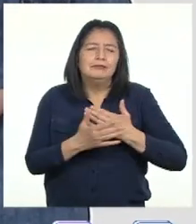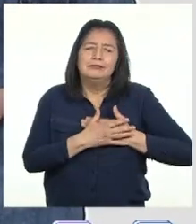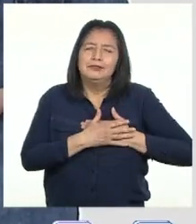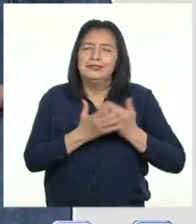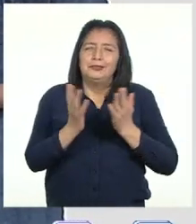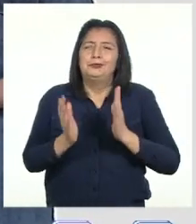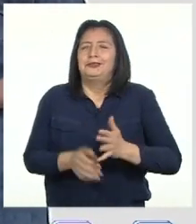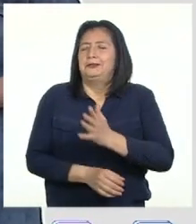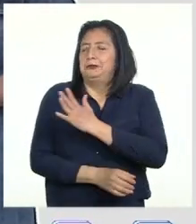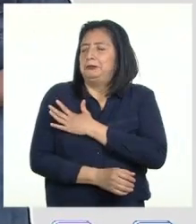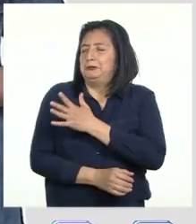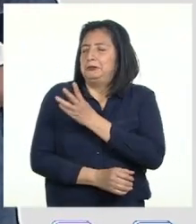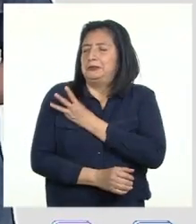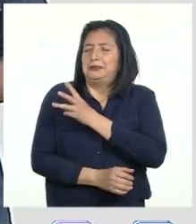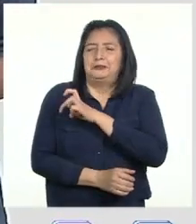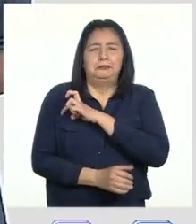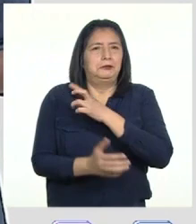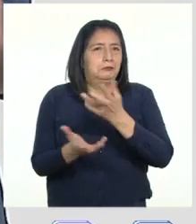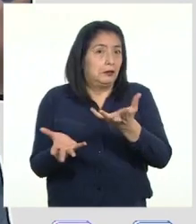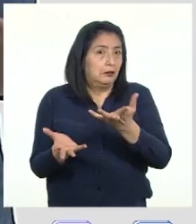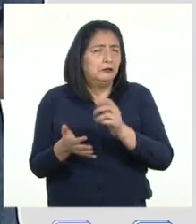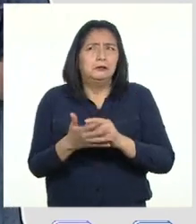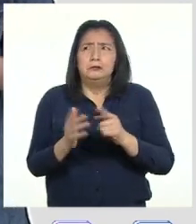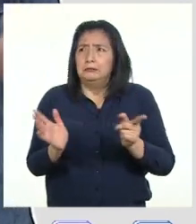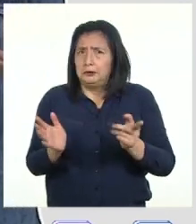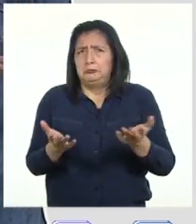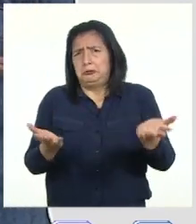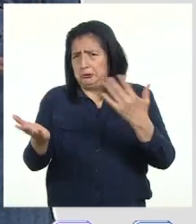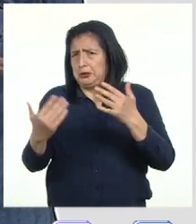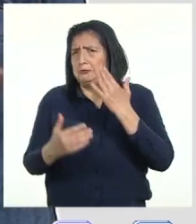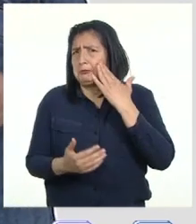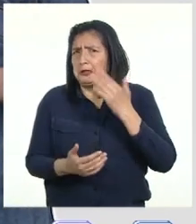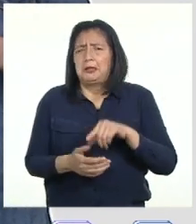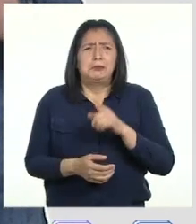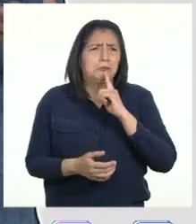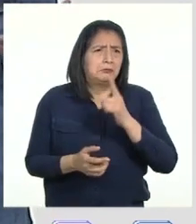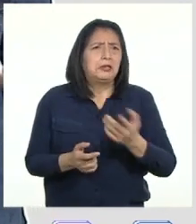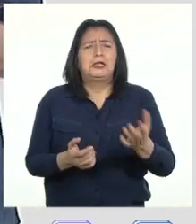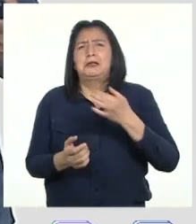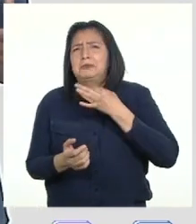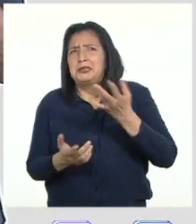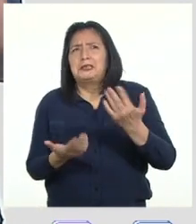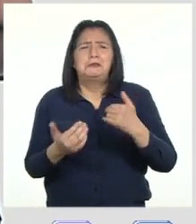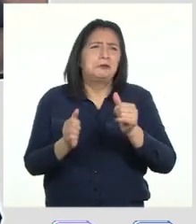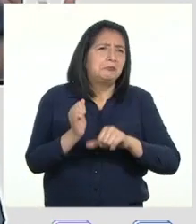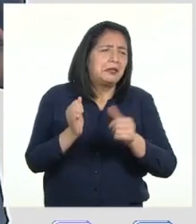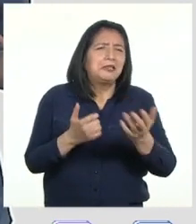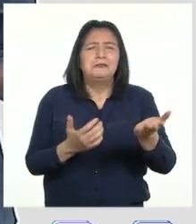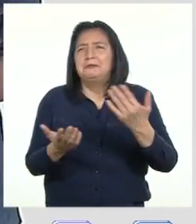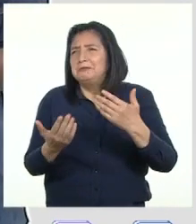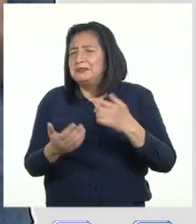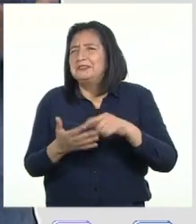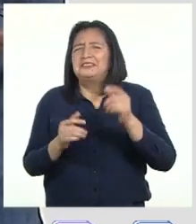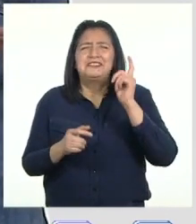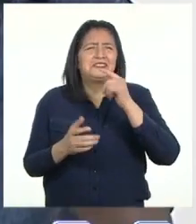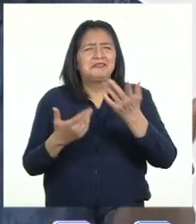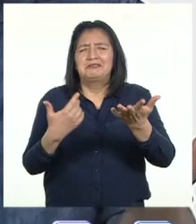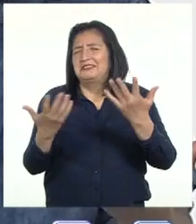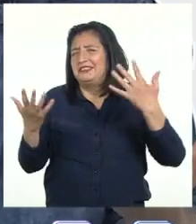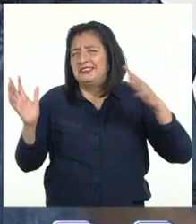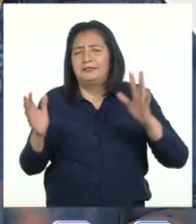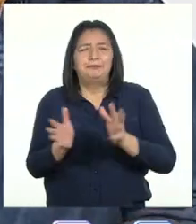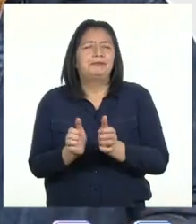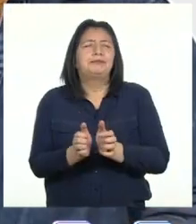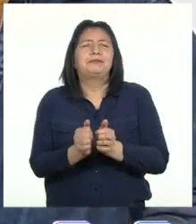queridos estudiantes de quinto y sexto grado de primaria Pero pueden invitar a mamá, a papá, a los abuelos, hermanos, tíos, a quienes quieran